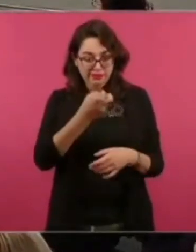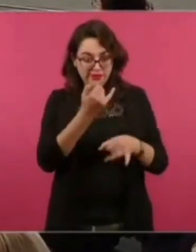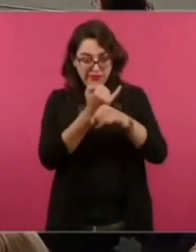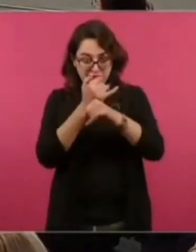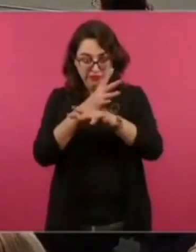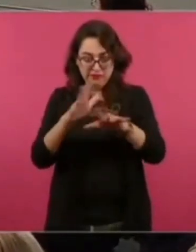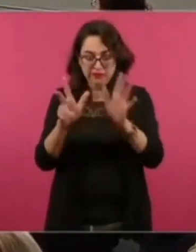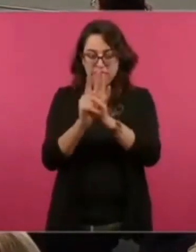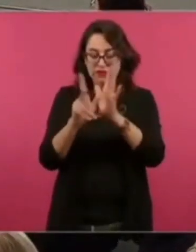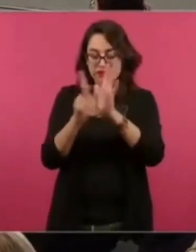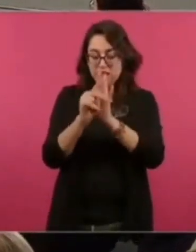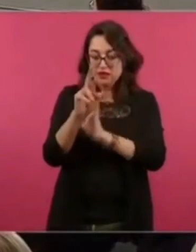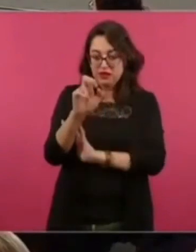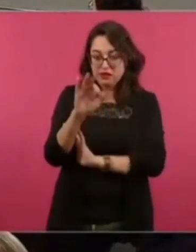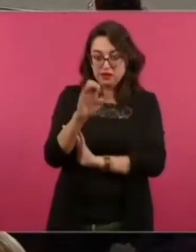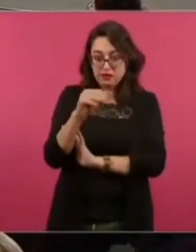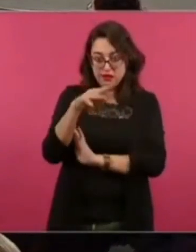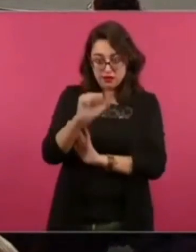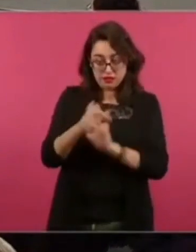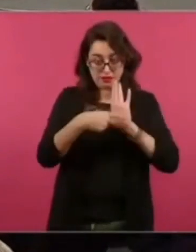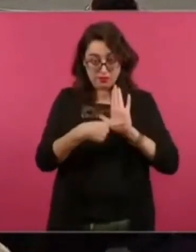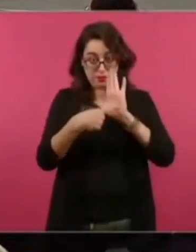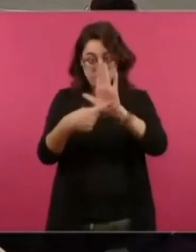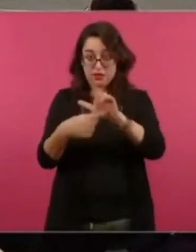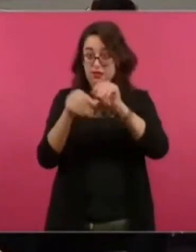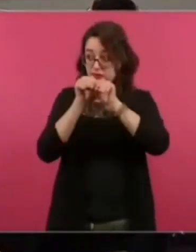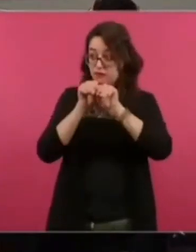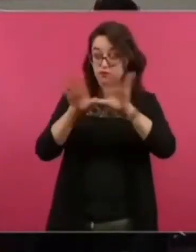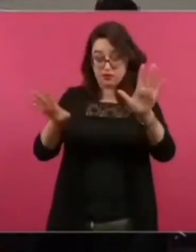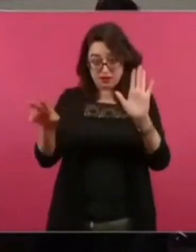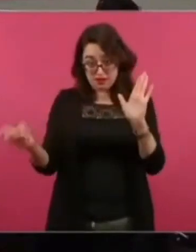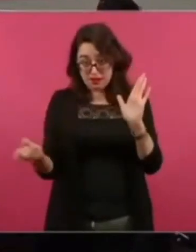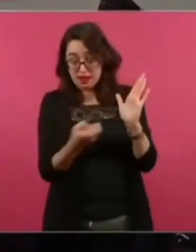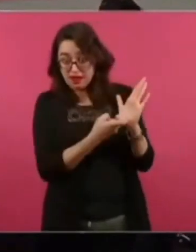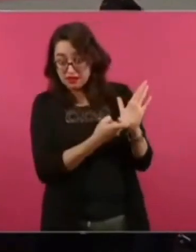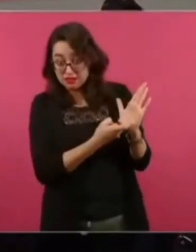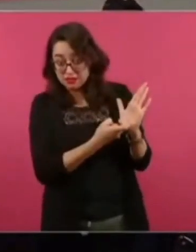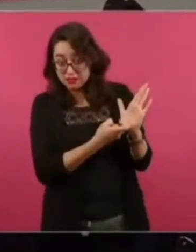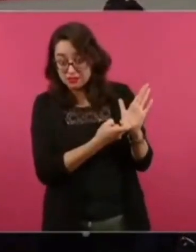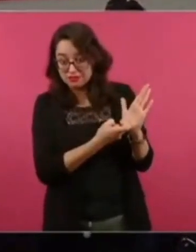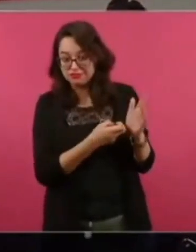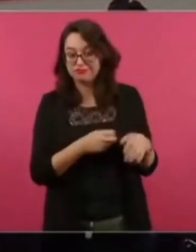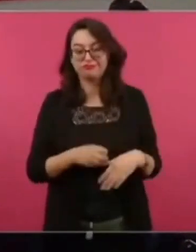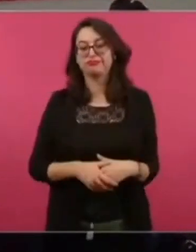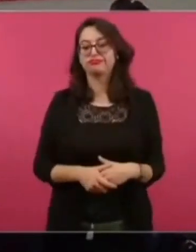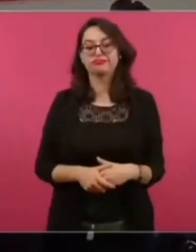poner esta gran si